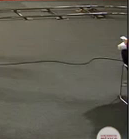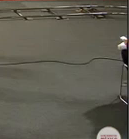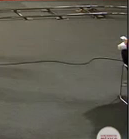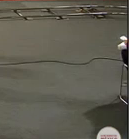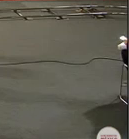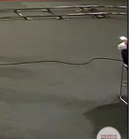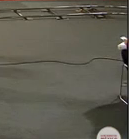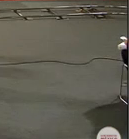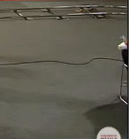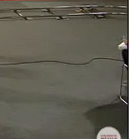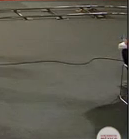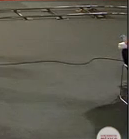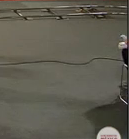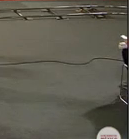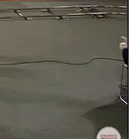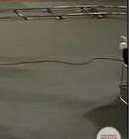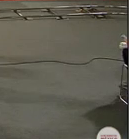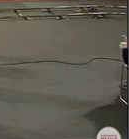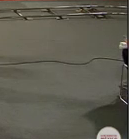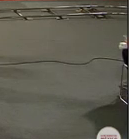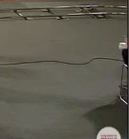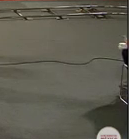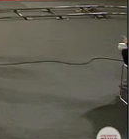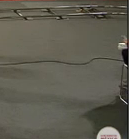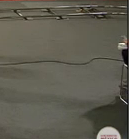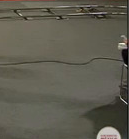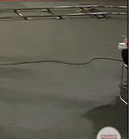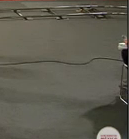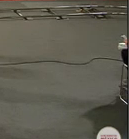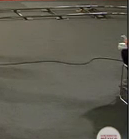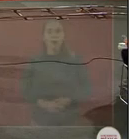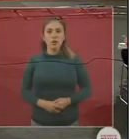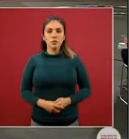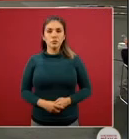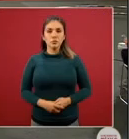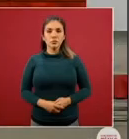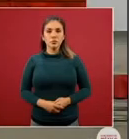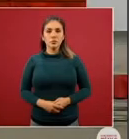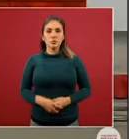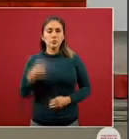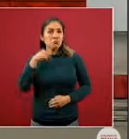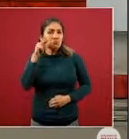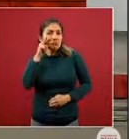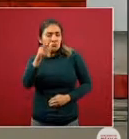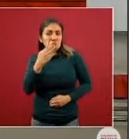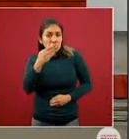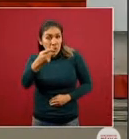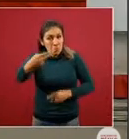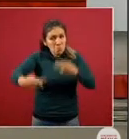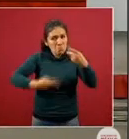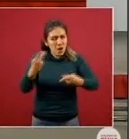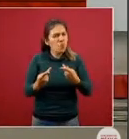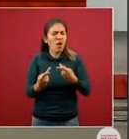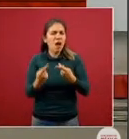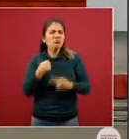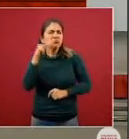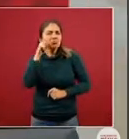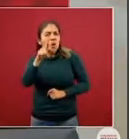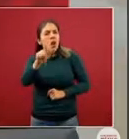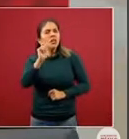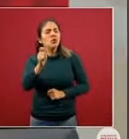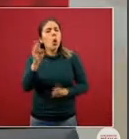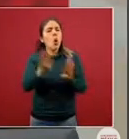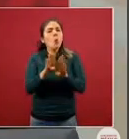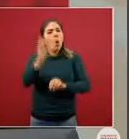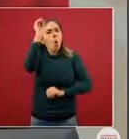pues toda opinión es válida cuando se trata de opinar pues hay estilos hay preferencias y nosotros aquí